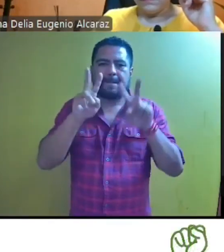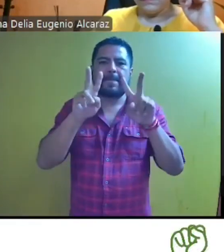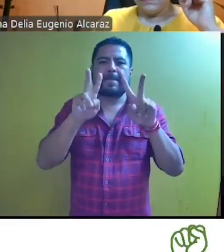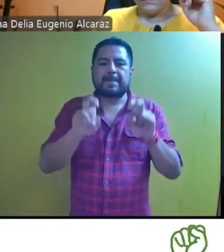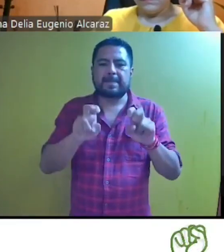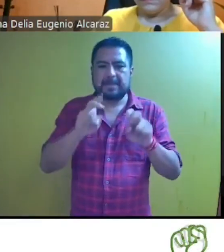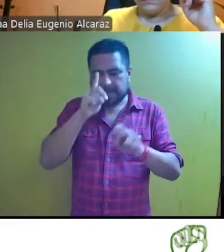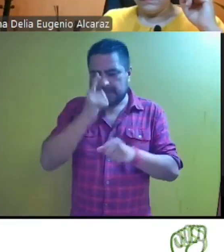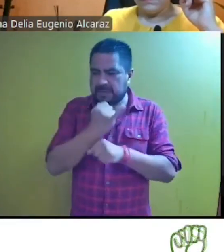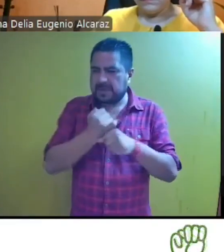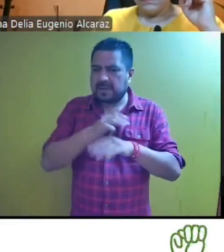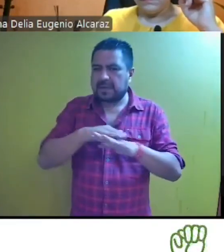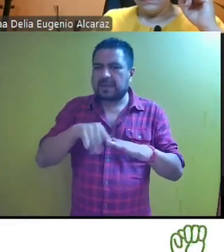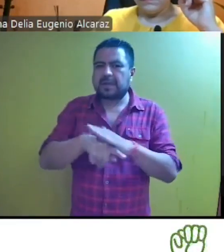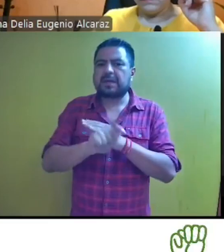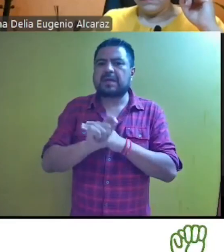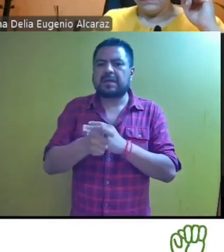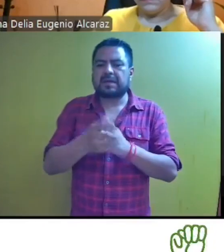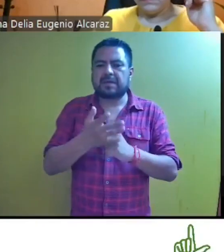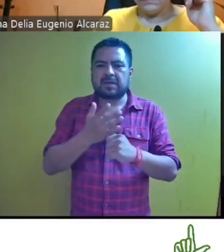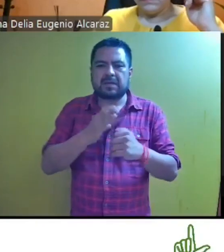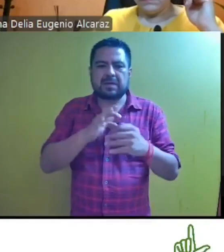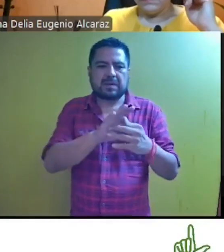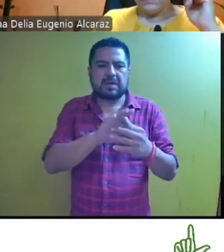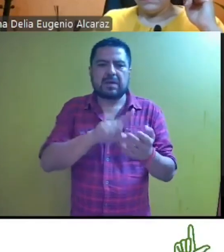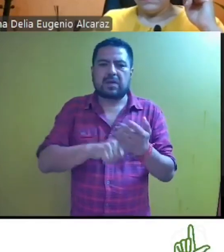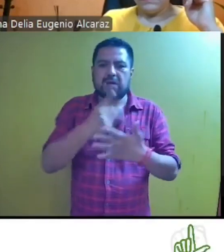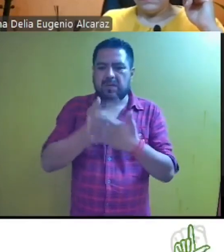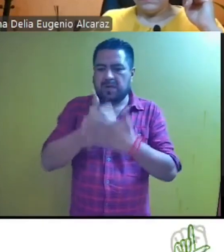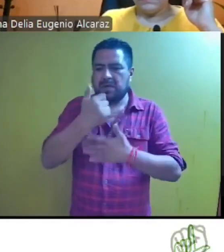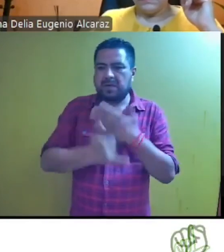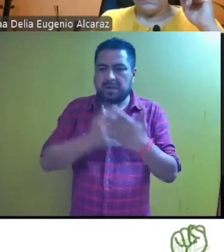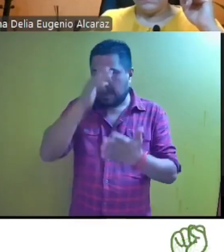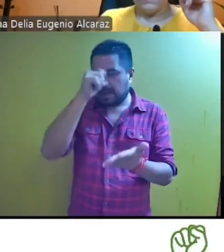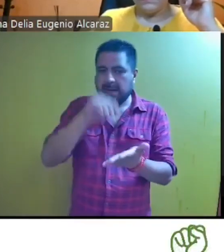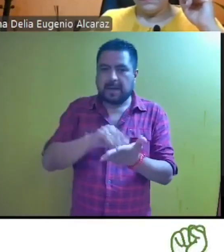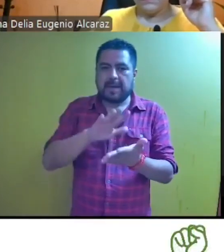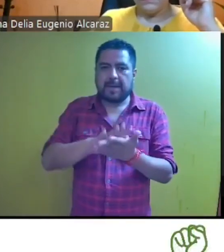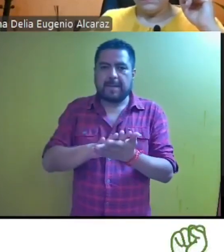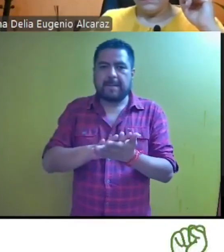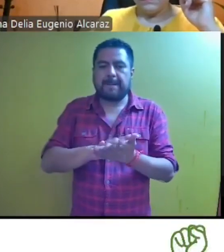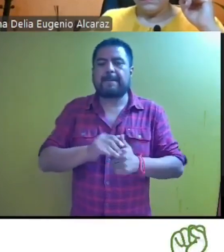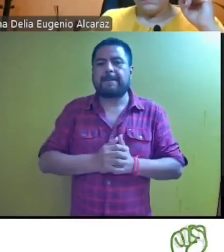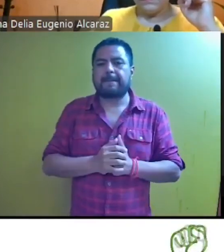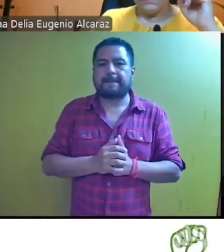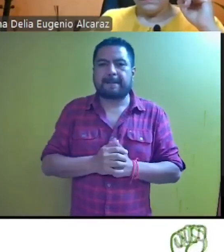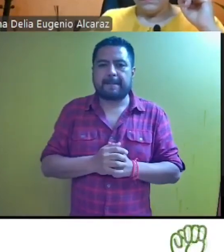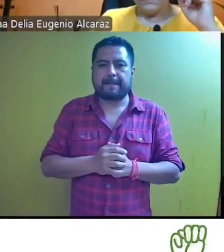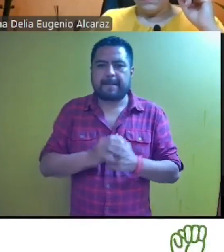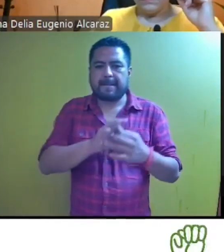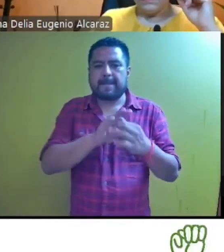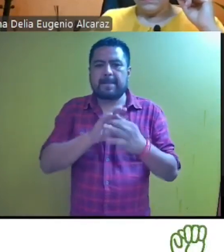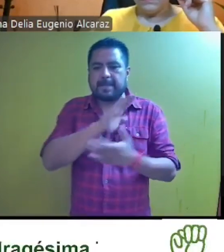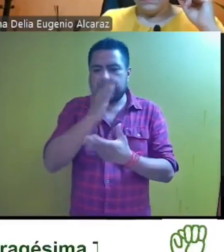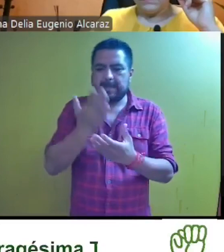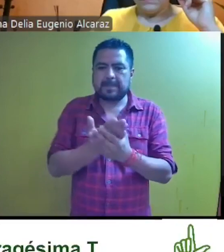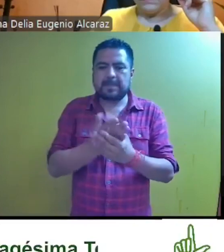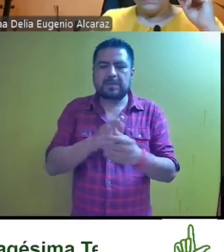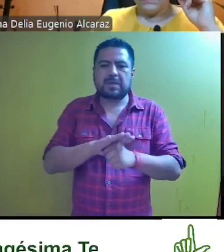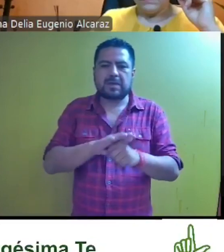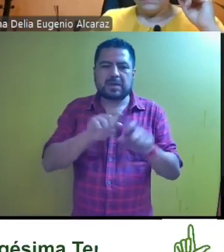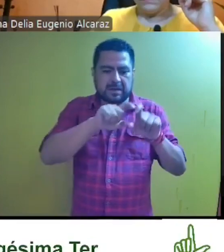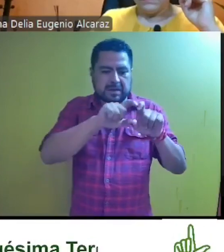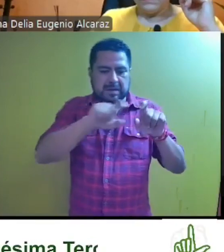listado para analizar y resolver corresponde a un proyecto de acuerdo plenario relativo al expediente del juicio